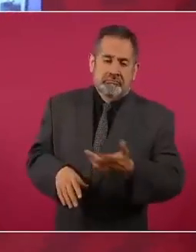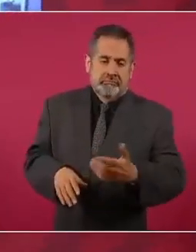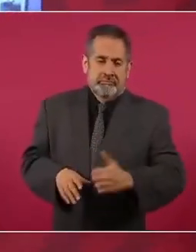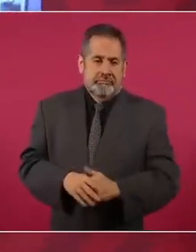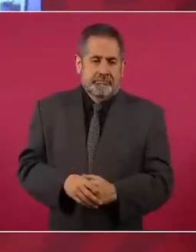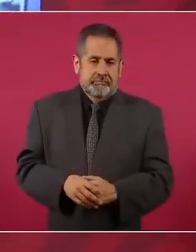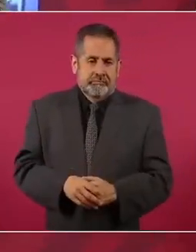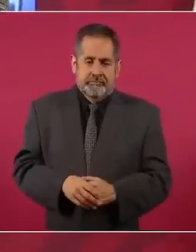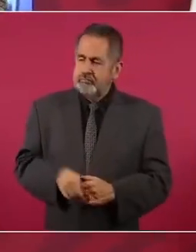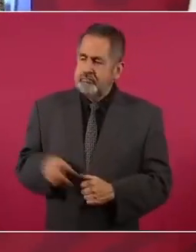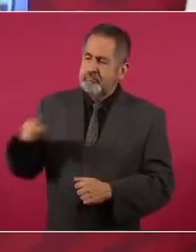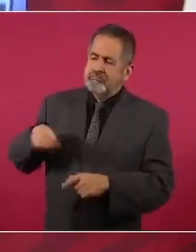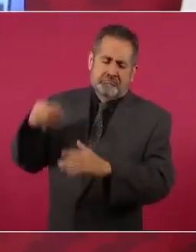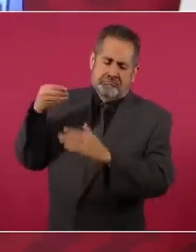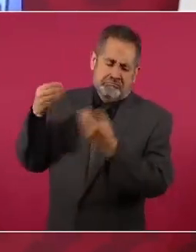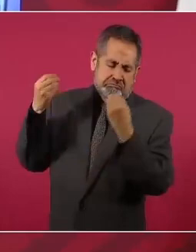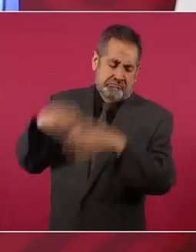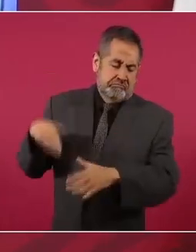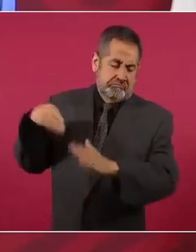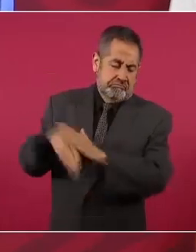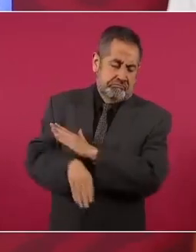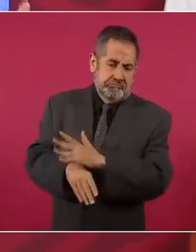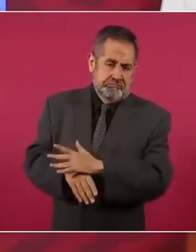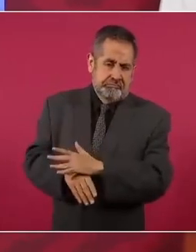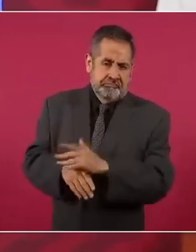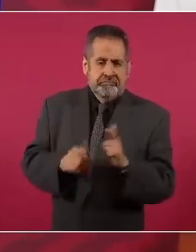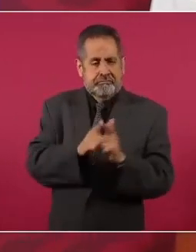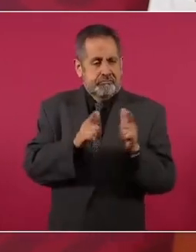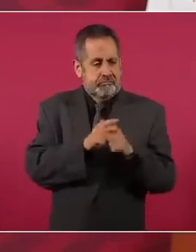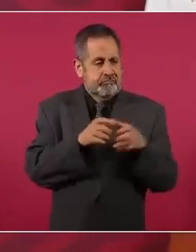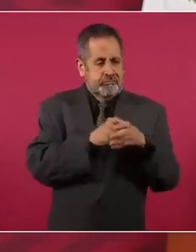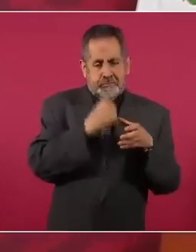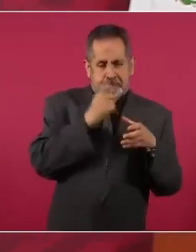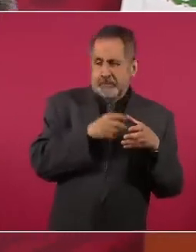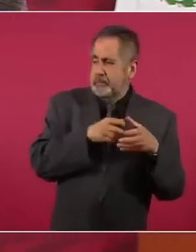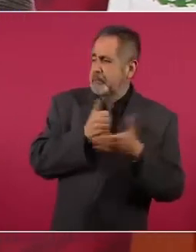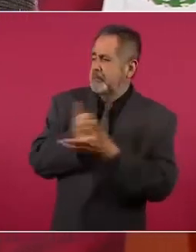tienen perdido el círculo rojo.